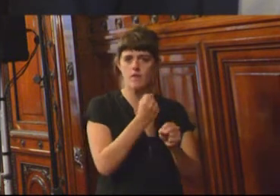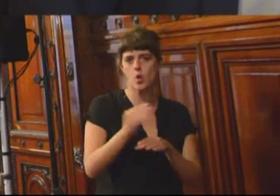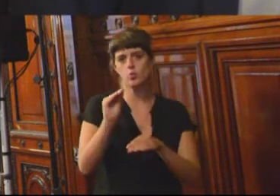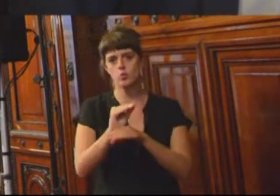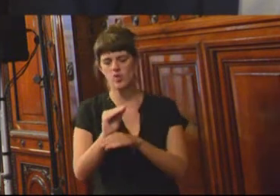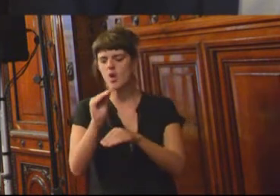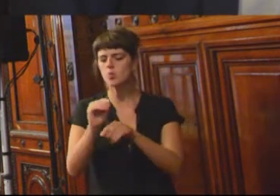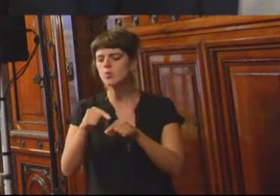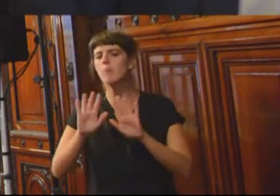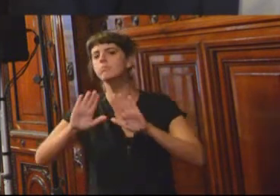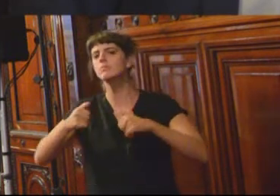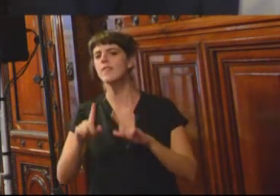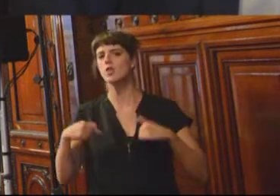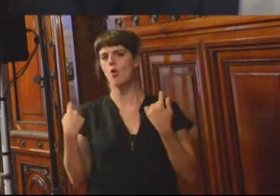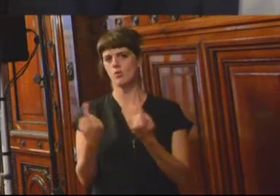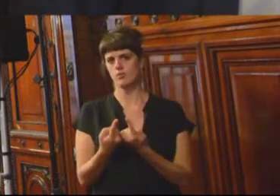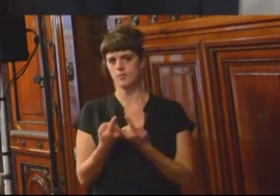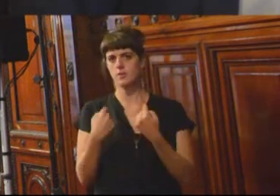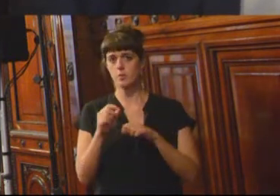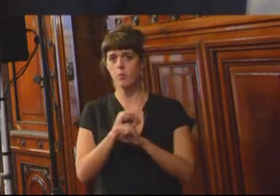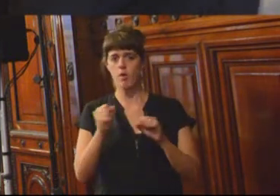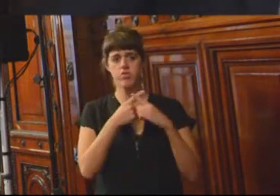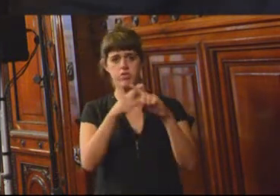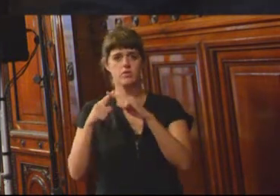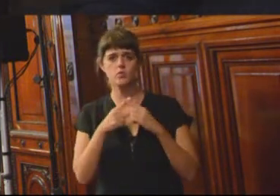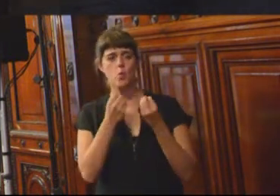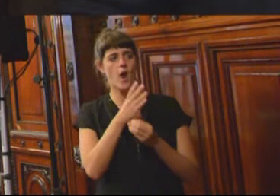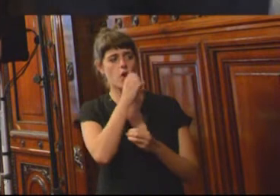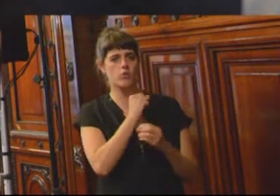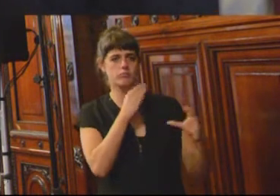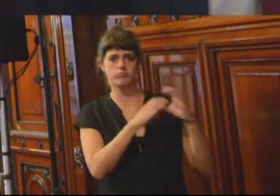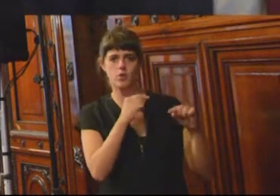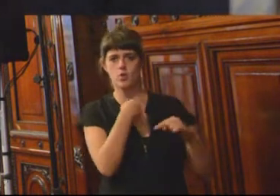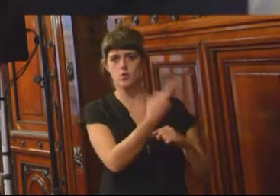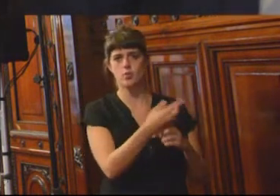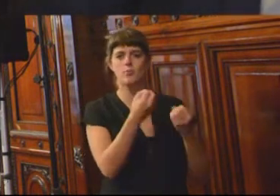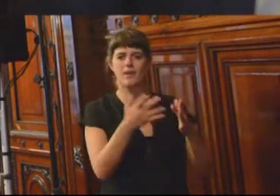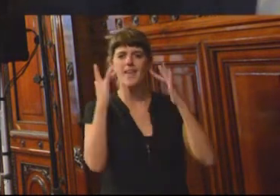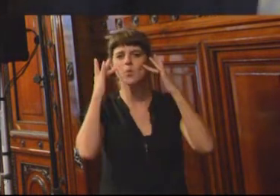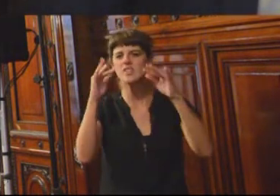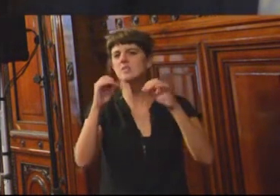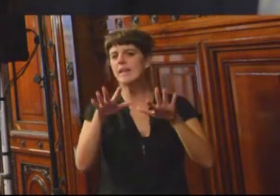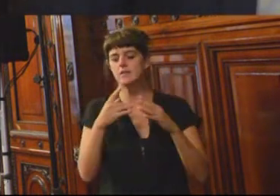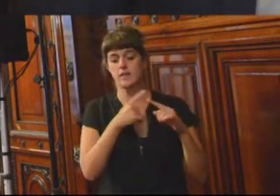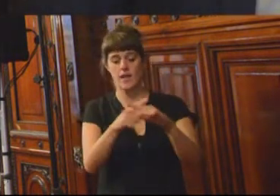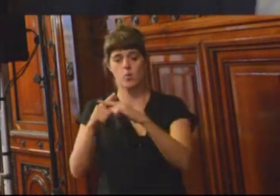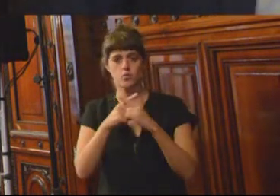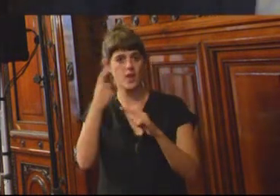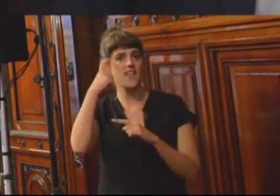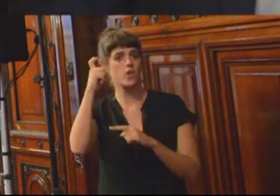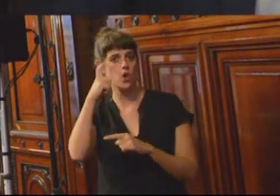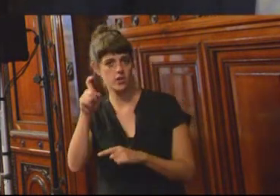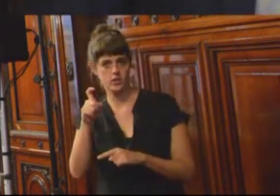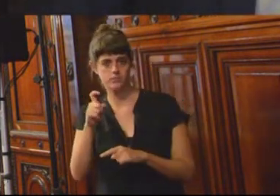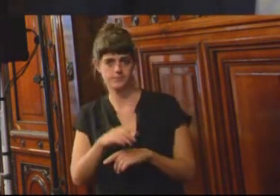patrimonio de todos y en tanto se pueda discutir el código con el que en el otro. Porque la educación no es más que una discusión ideológica entre lo que pensamos en un